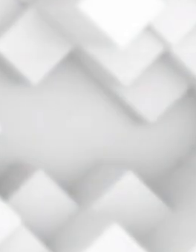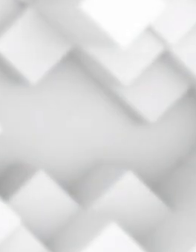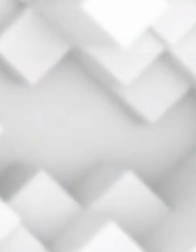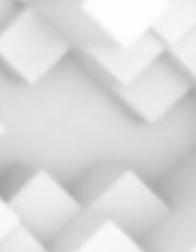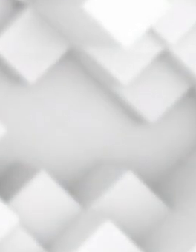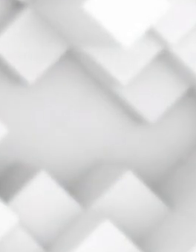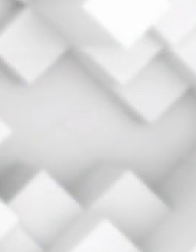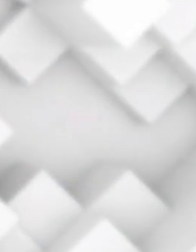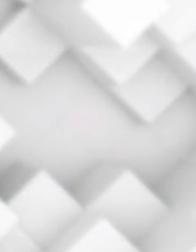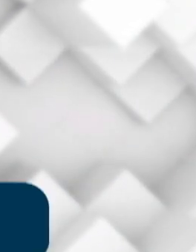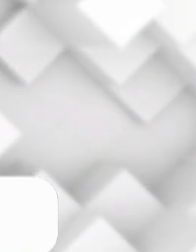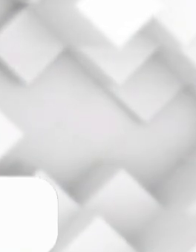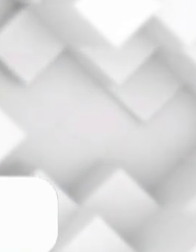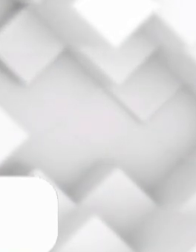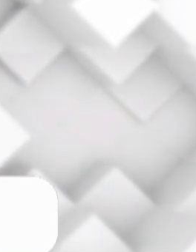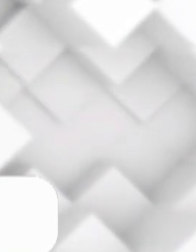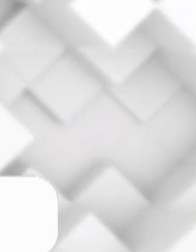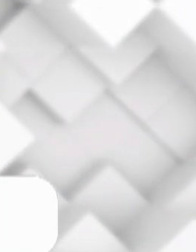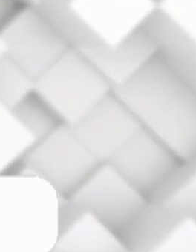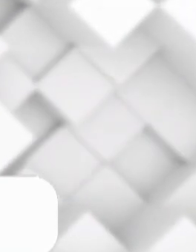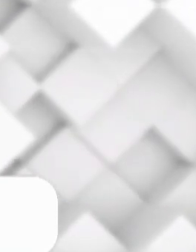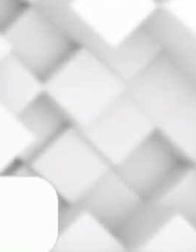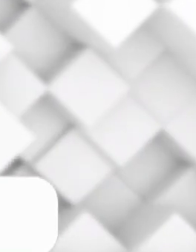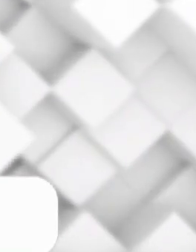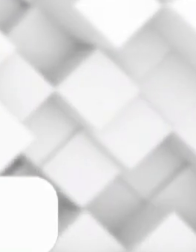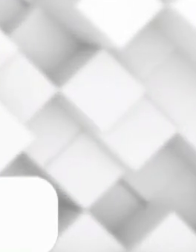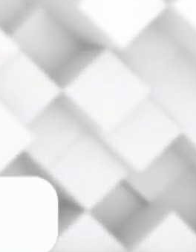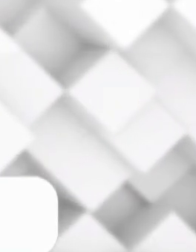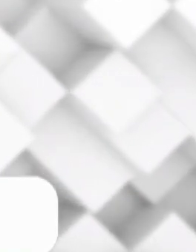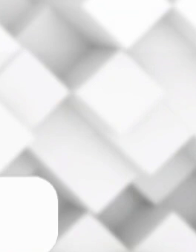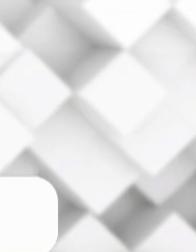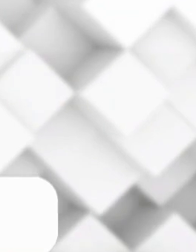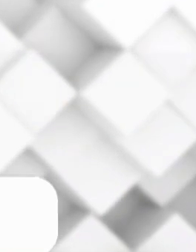¡Gracias! ¡Gracias!